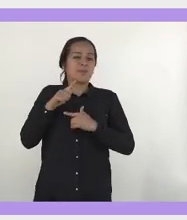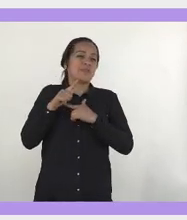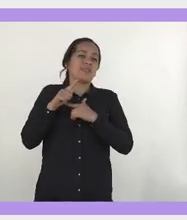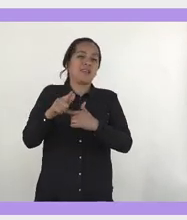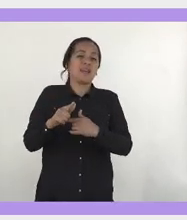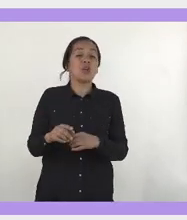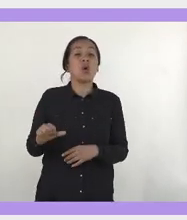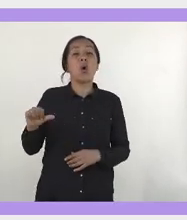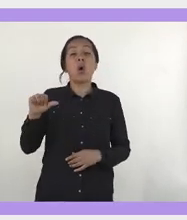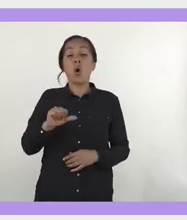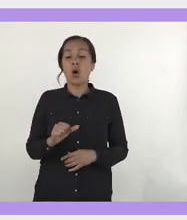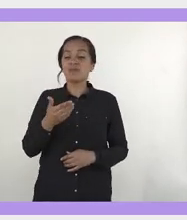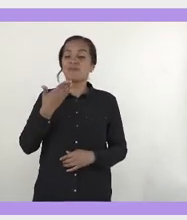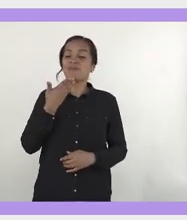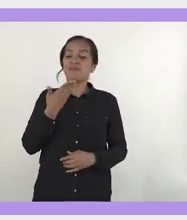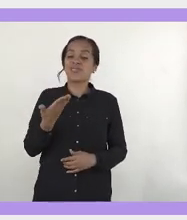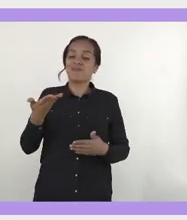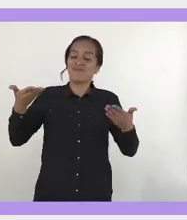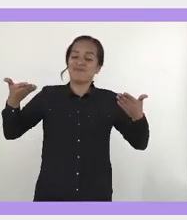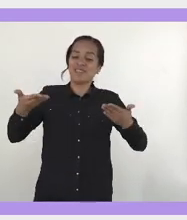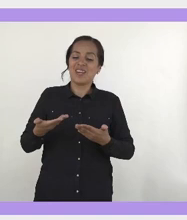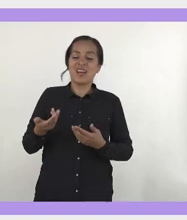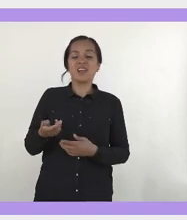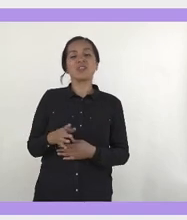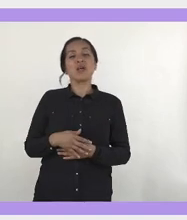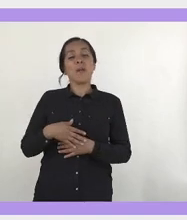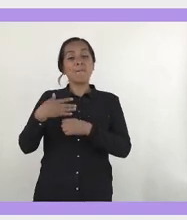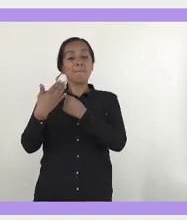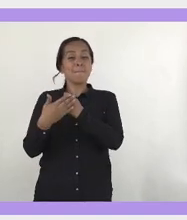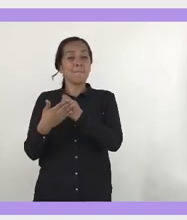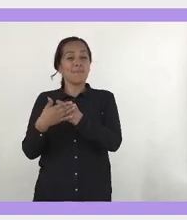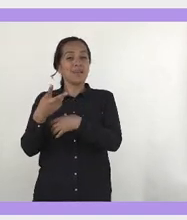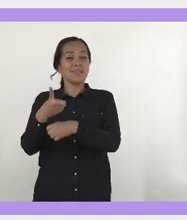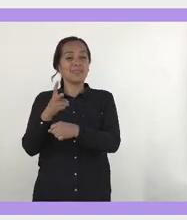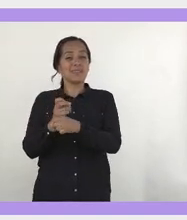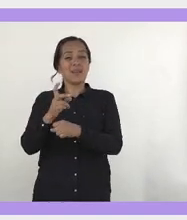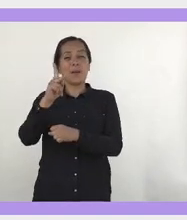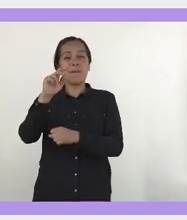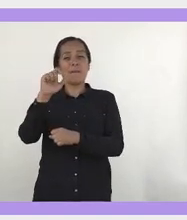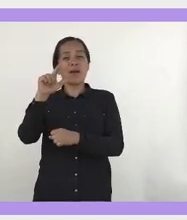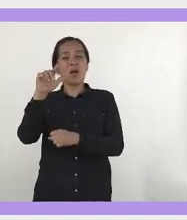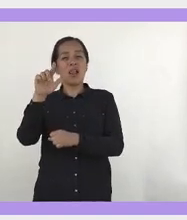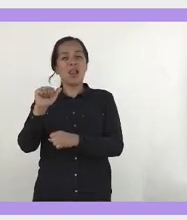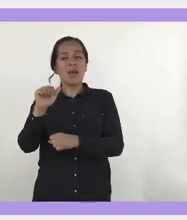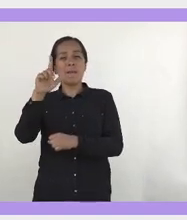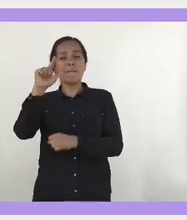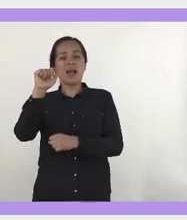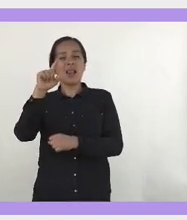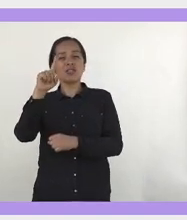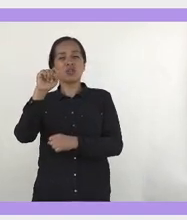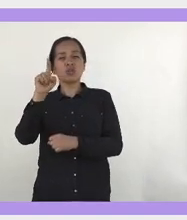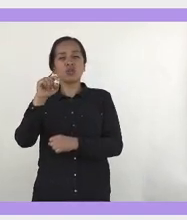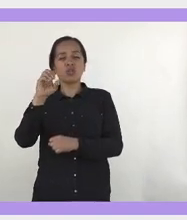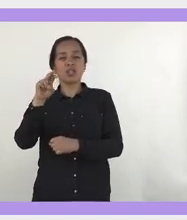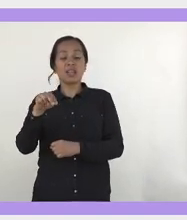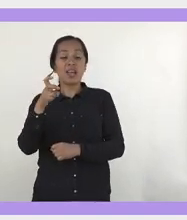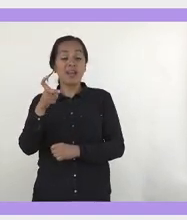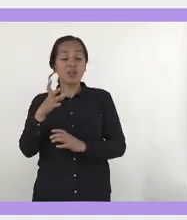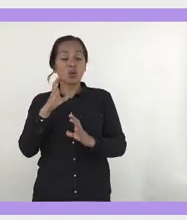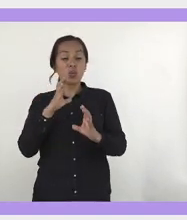hoy le damos la bienvenida a nuestra siguiente invitada, Paola Palazón. Ella es comunicadora